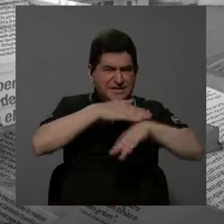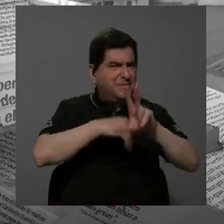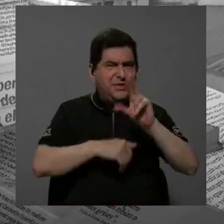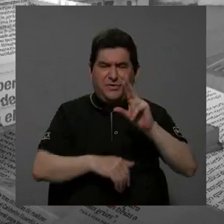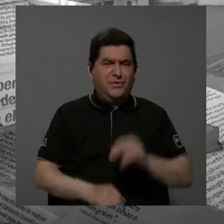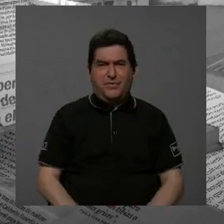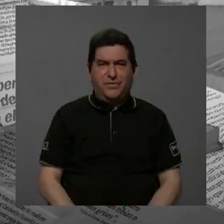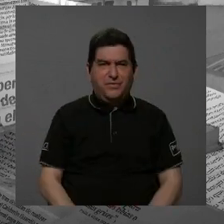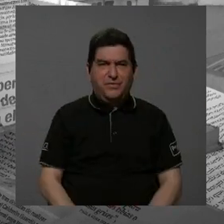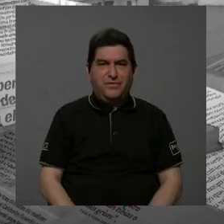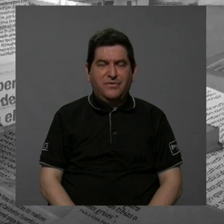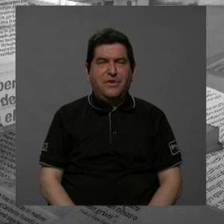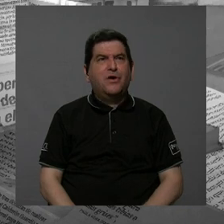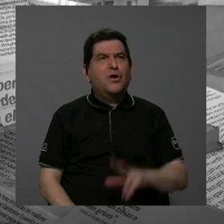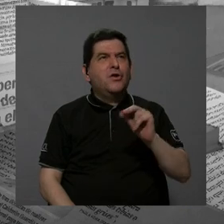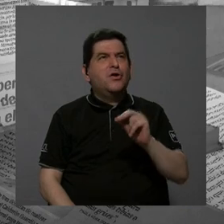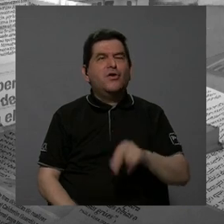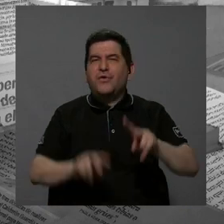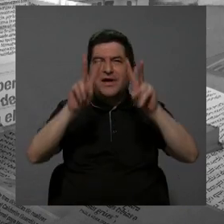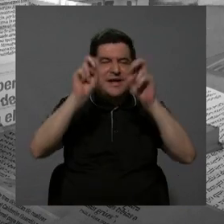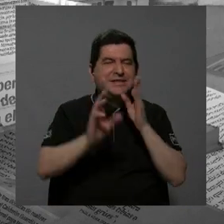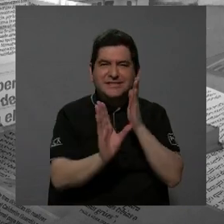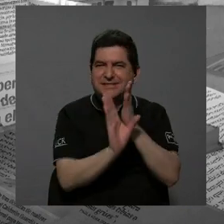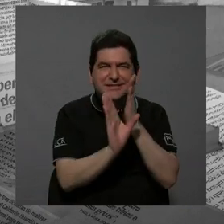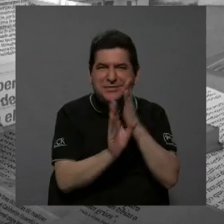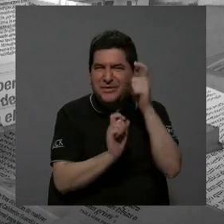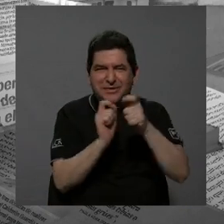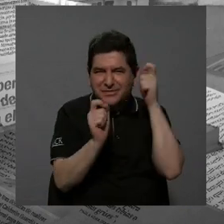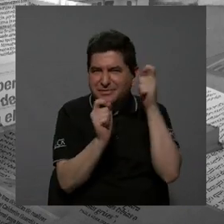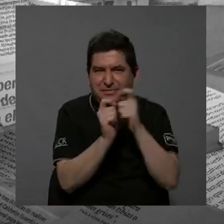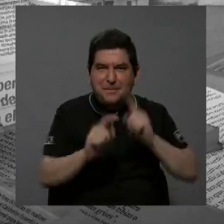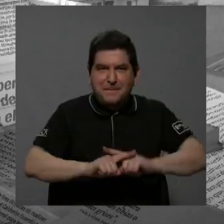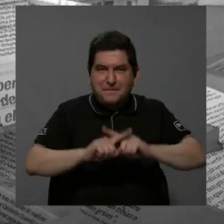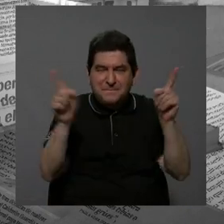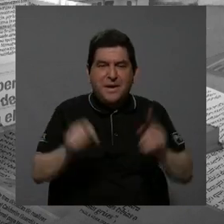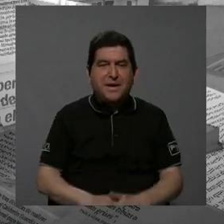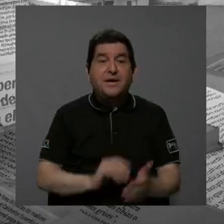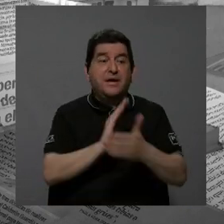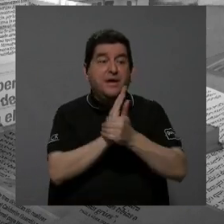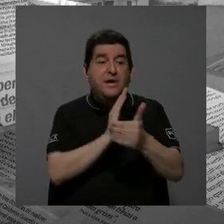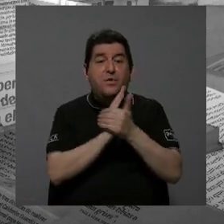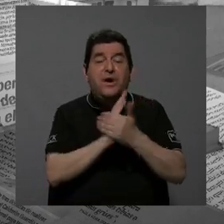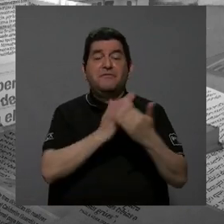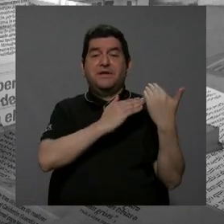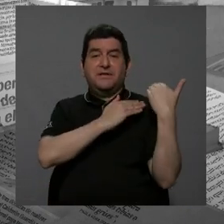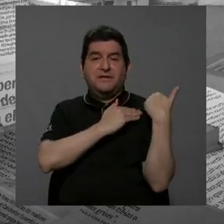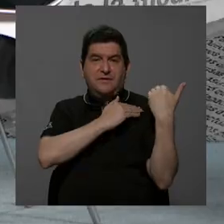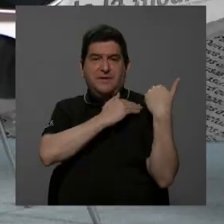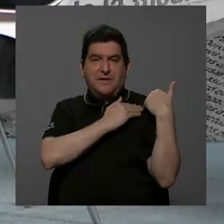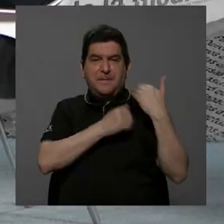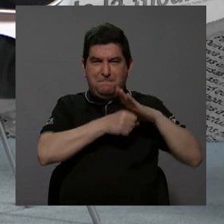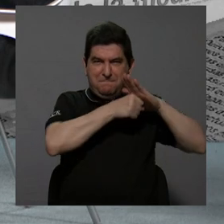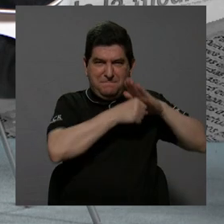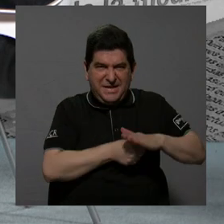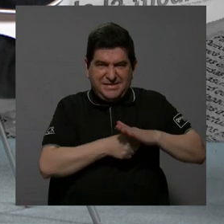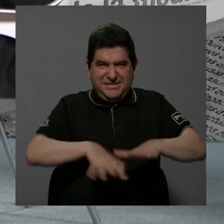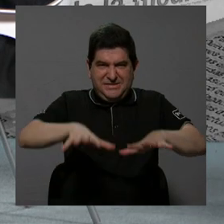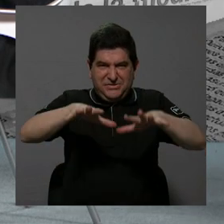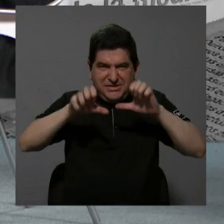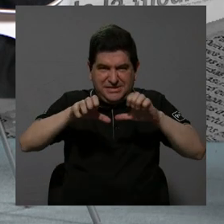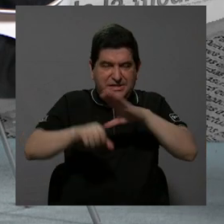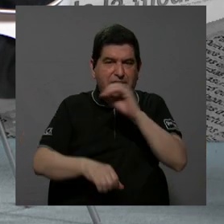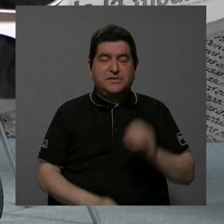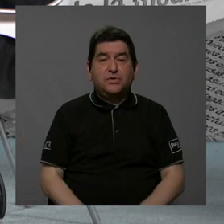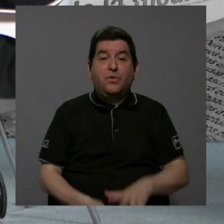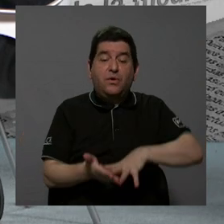pruebas, no son pruebas psicológicas en un sentido estricto, sino de la capacidad de resistir a la presión, al estrés, o la